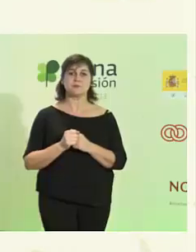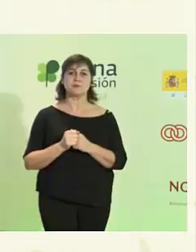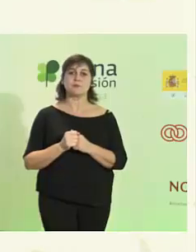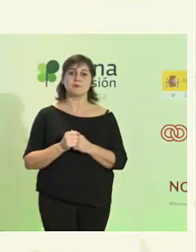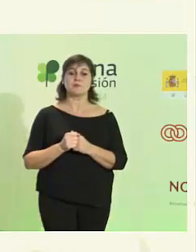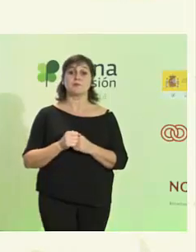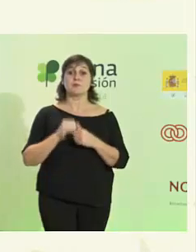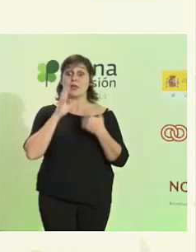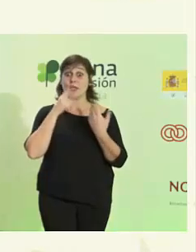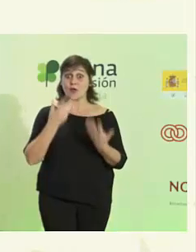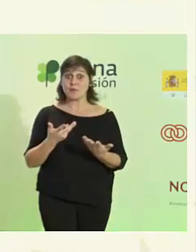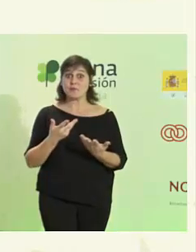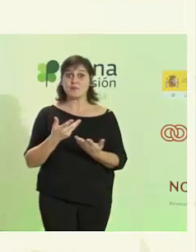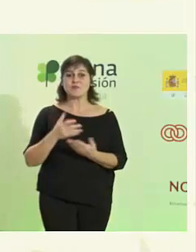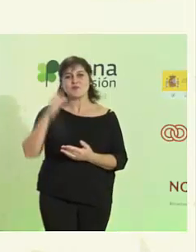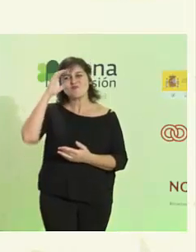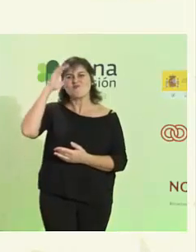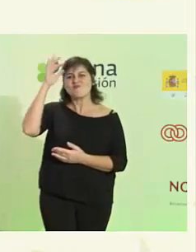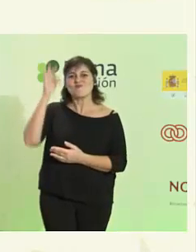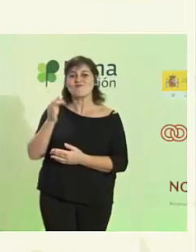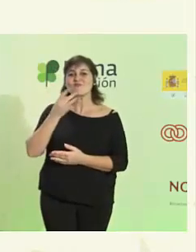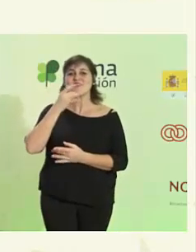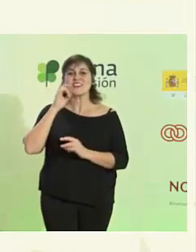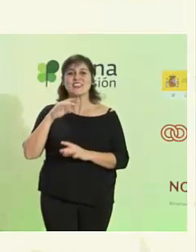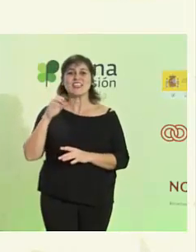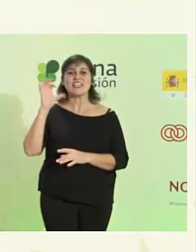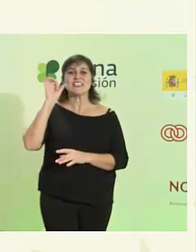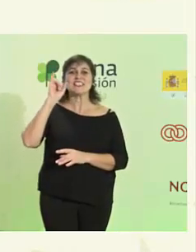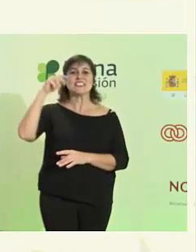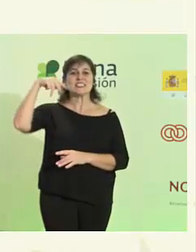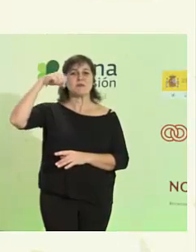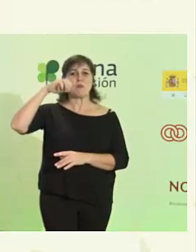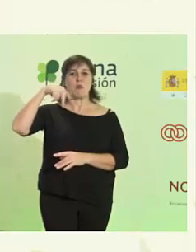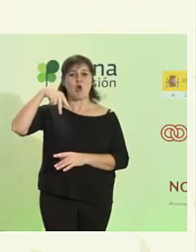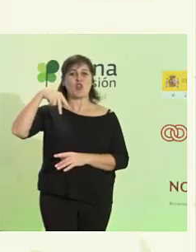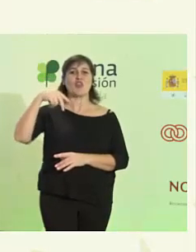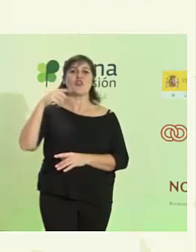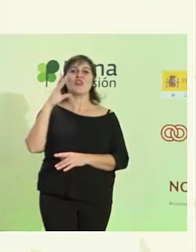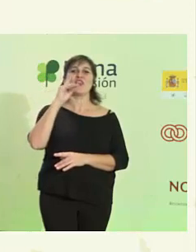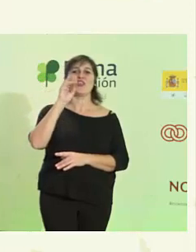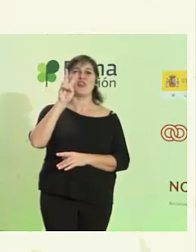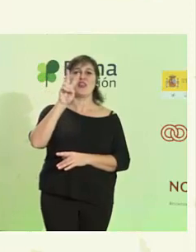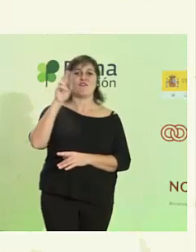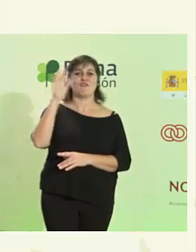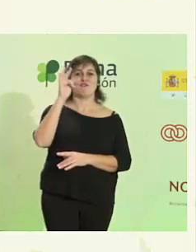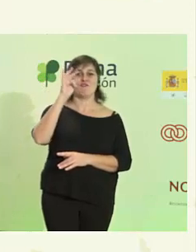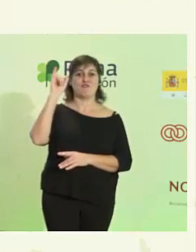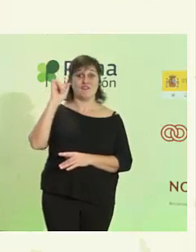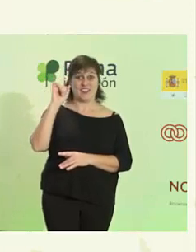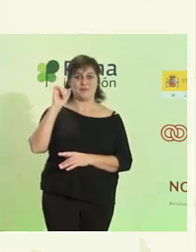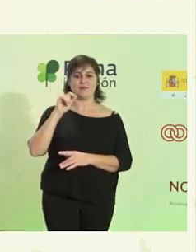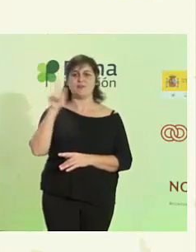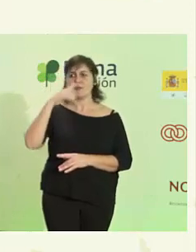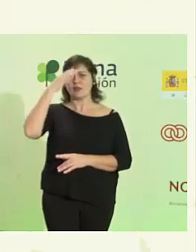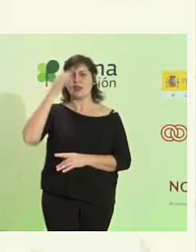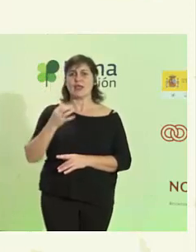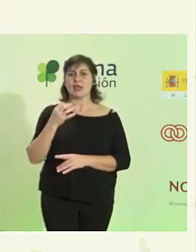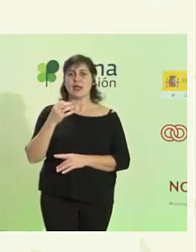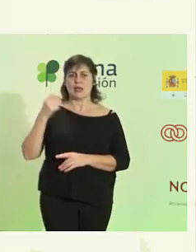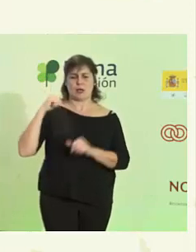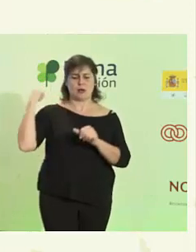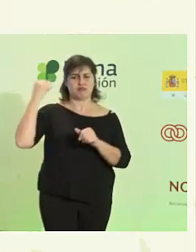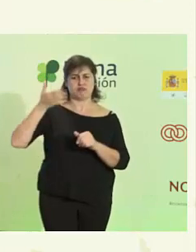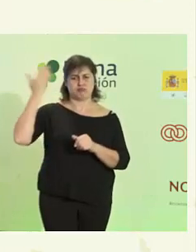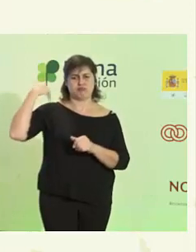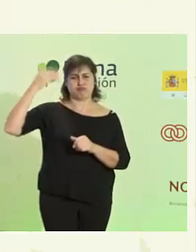Ahora vamos a escuchar a Simon Duffy, que es alguien que cree desde hace muchos años en el poder de las personas.